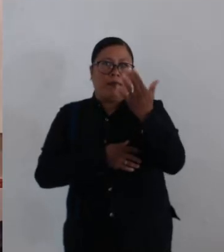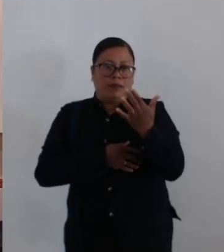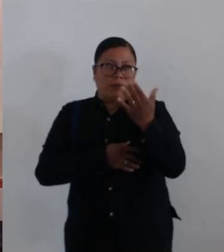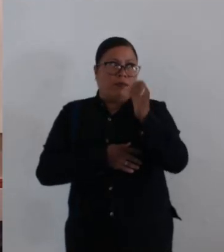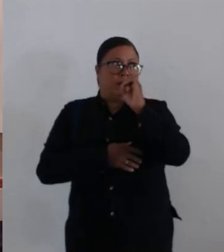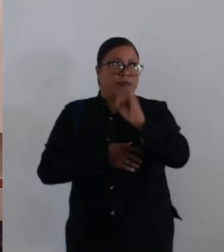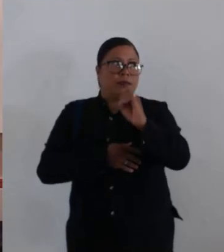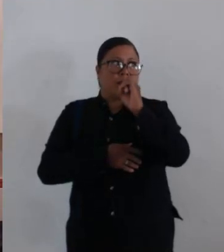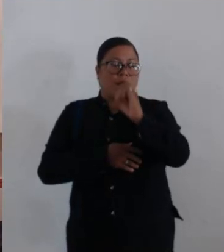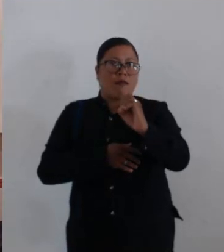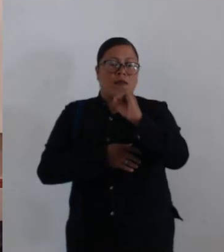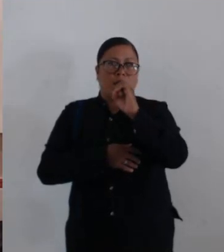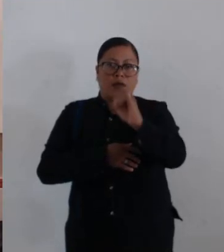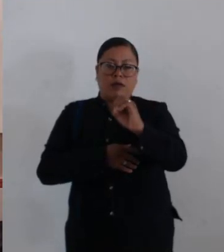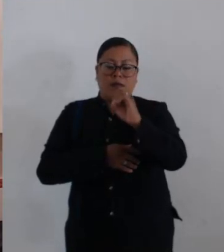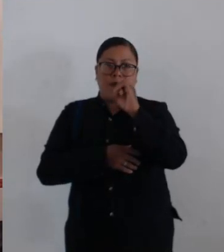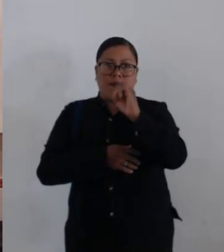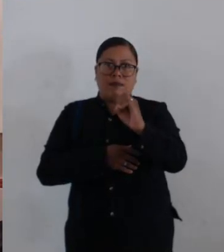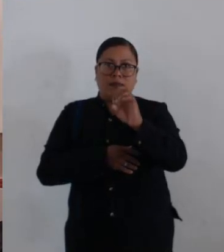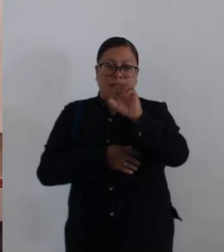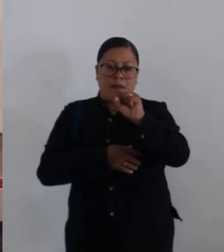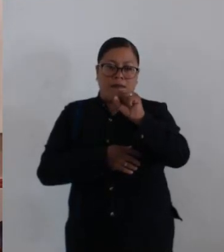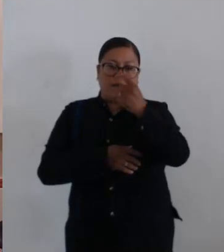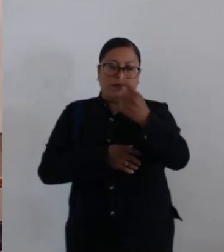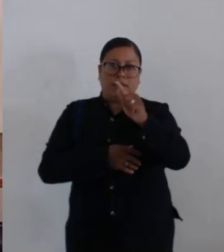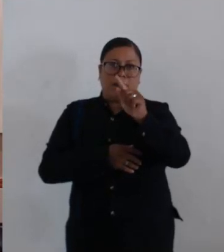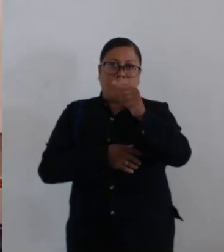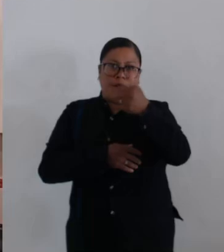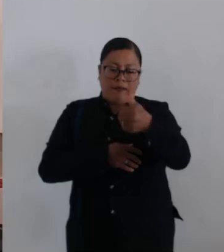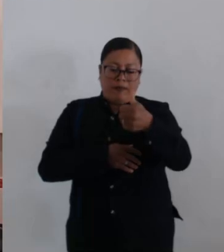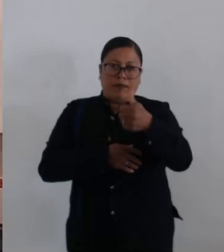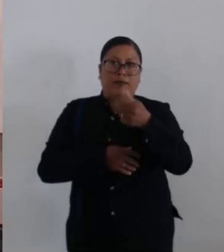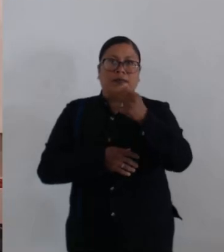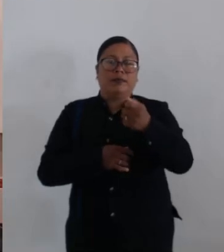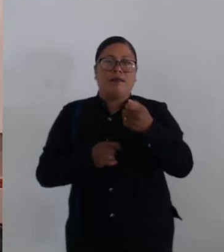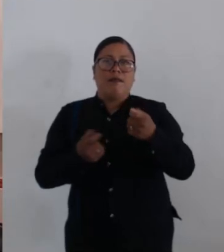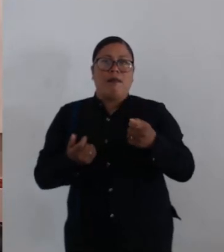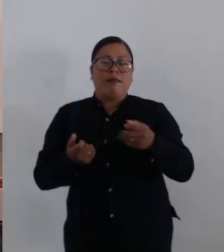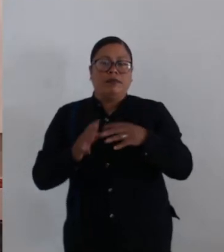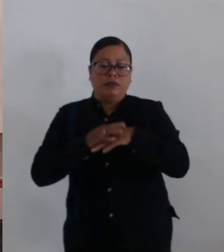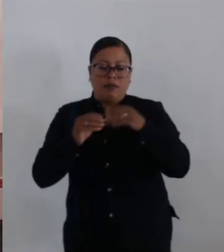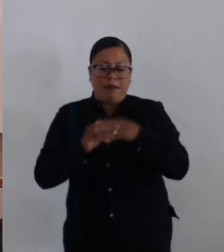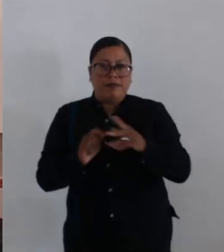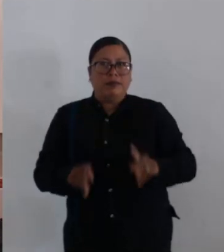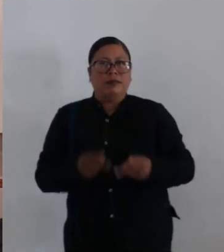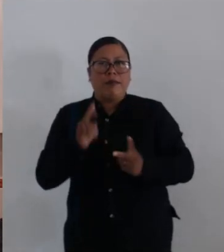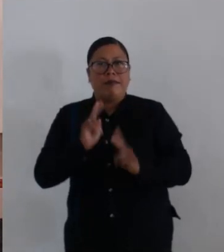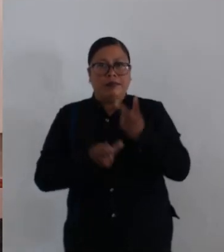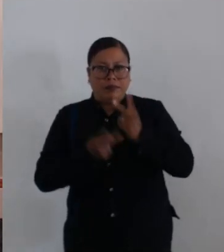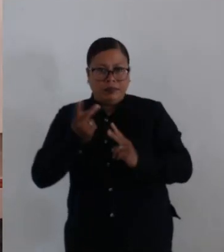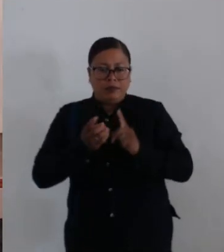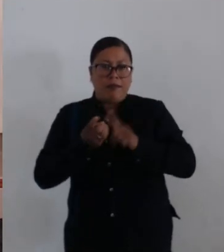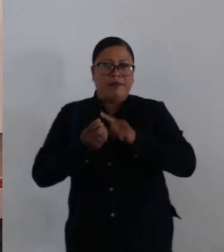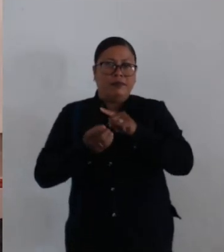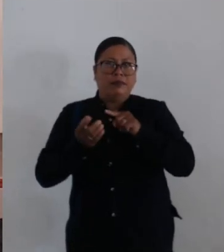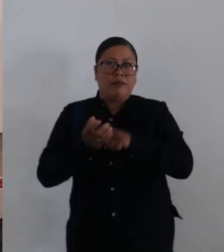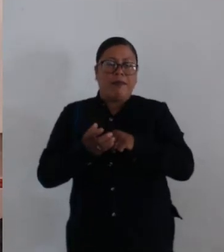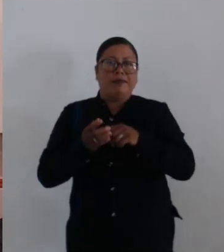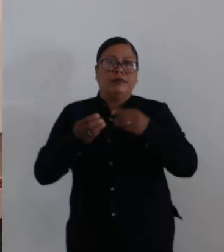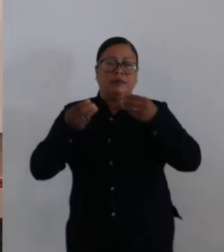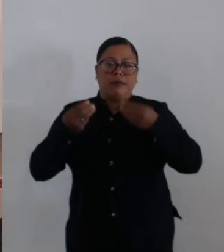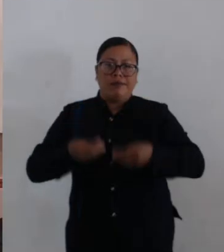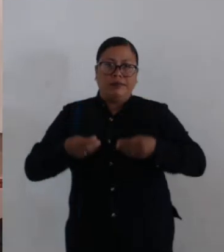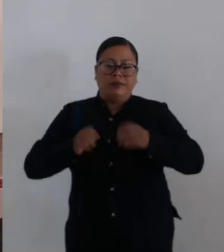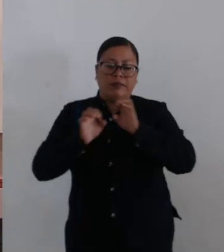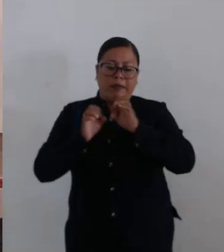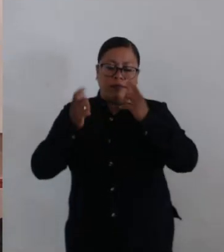-0000-6176, con giro de frutas y legumbres, ubicado en la zona de mercaderes del